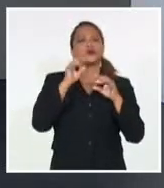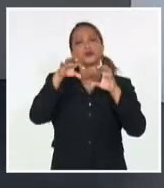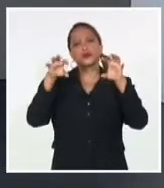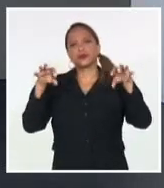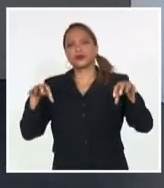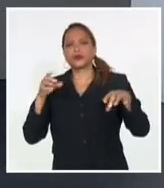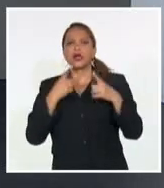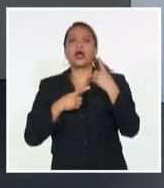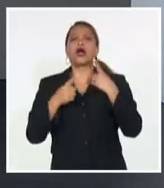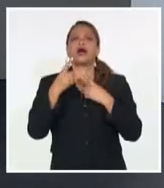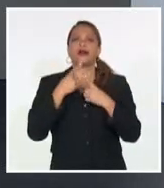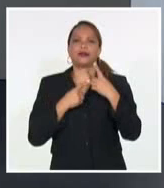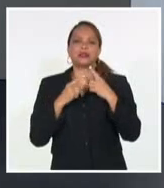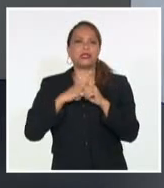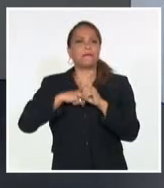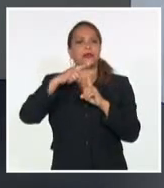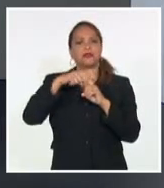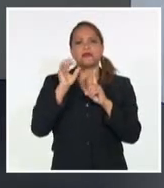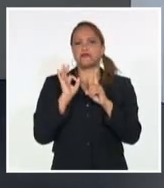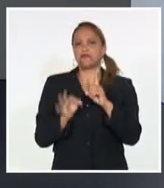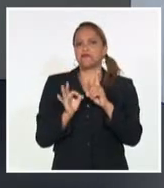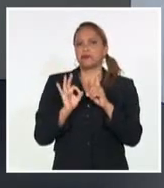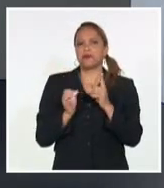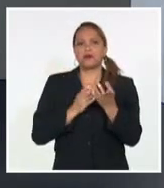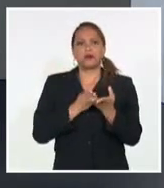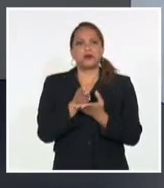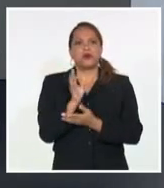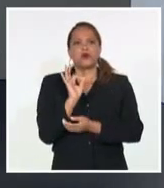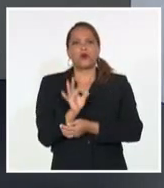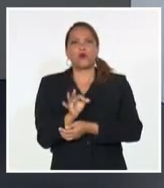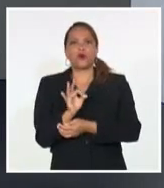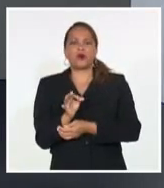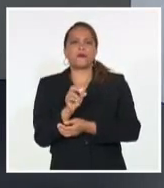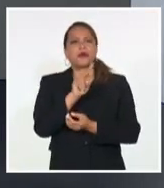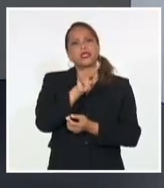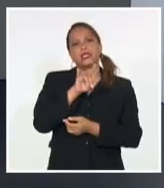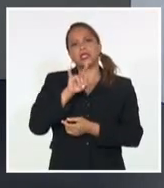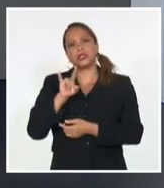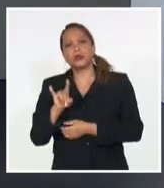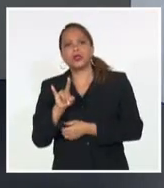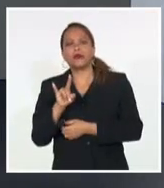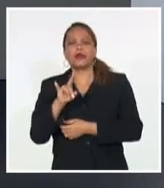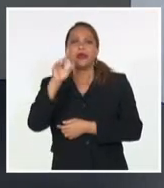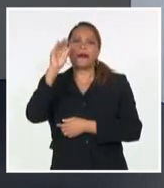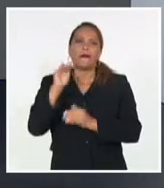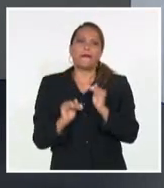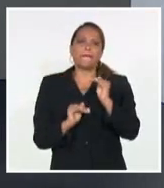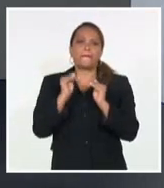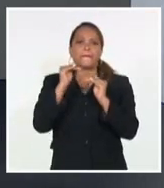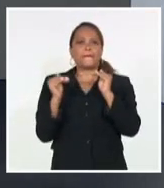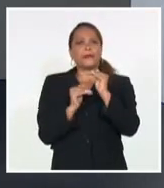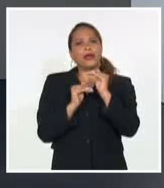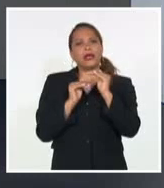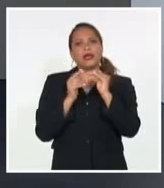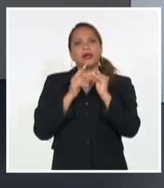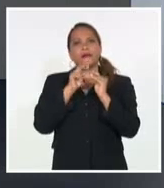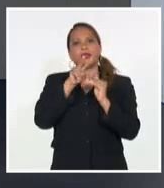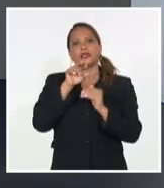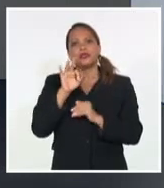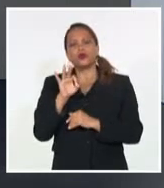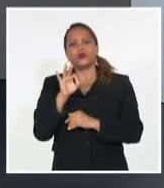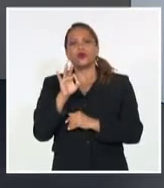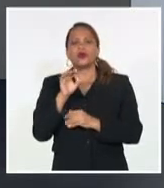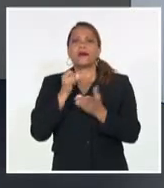temperaturas como hasta ahora de 29 pero ligeramente más baja 28 para miércoles y